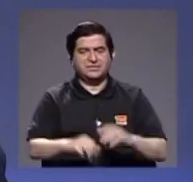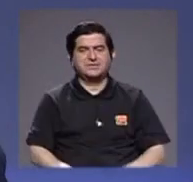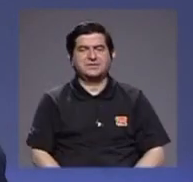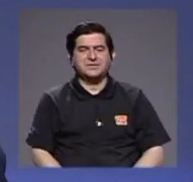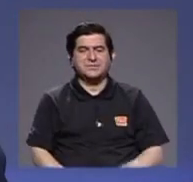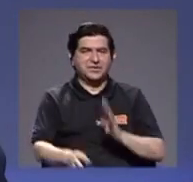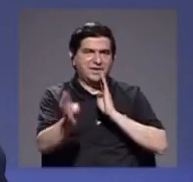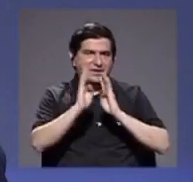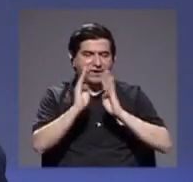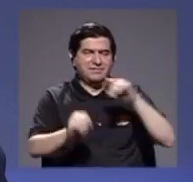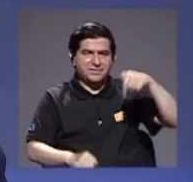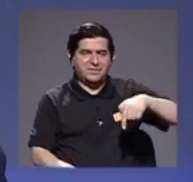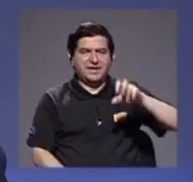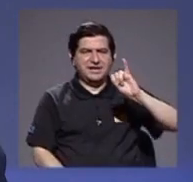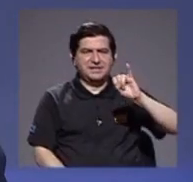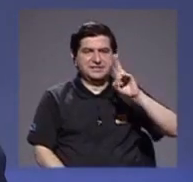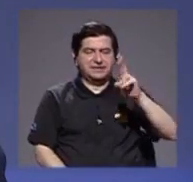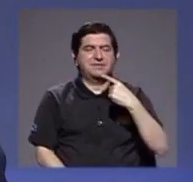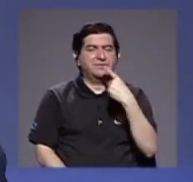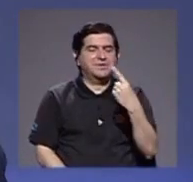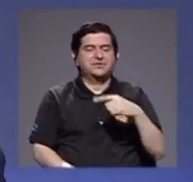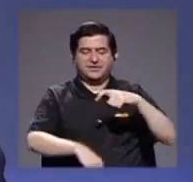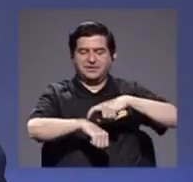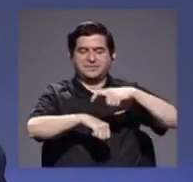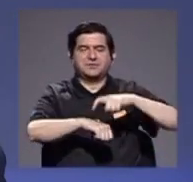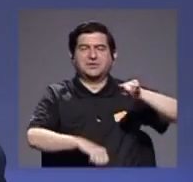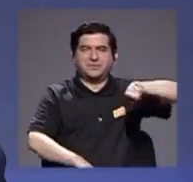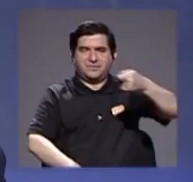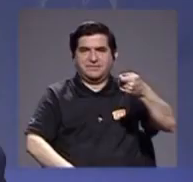conversando cuando nos lo indique el canal.